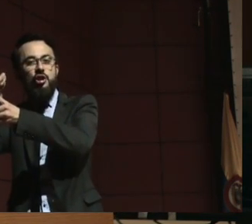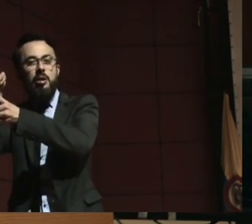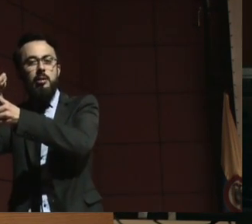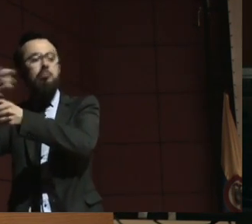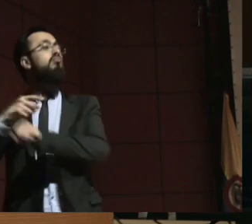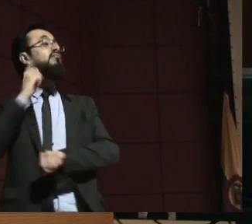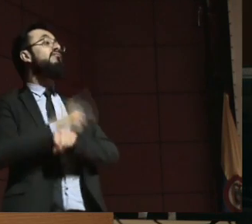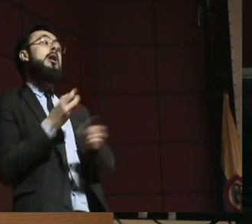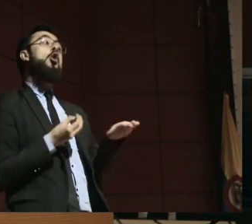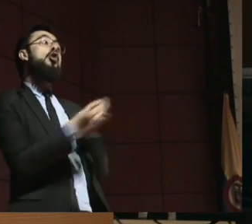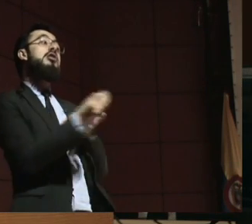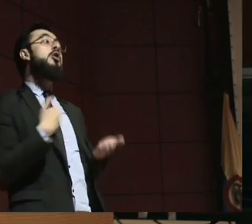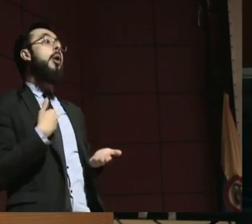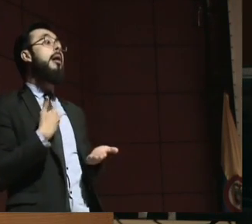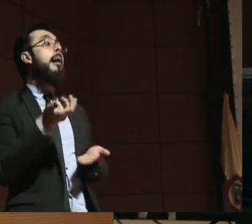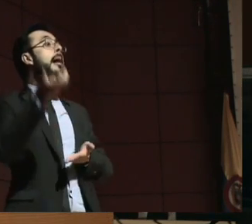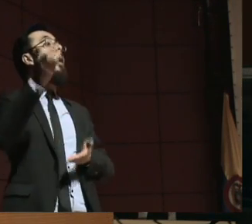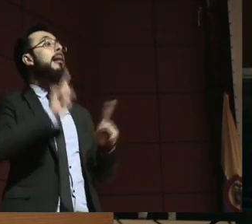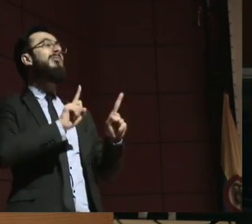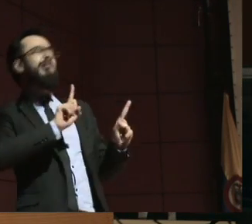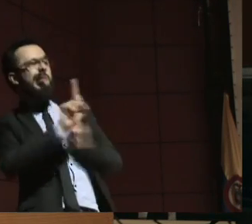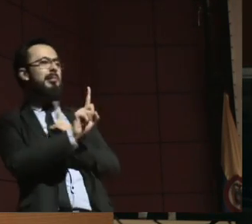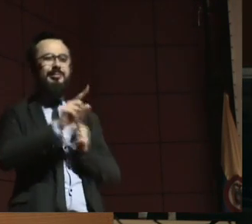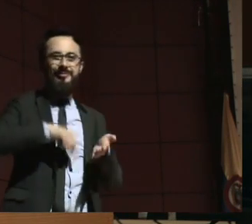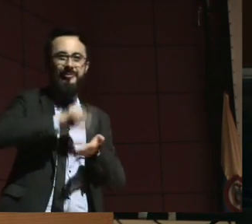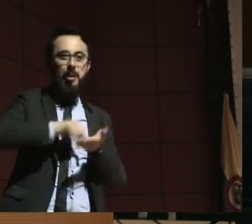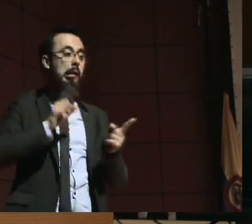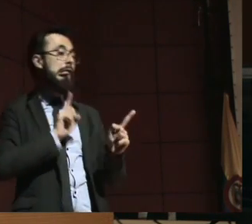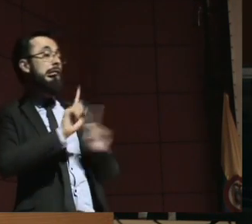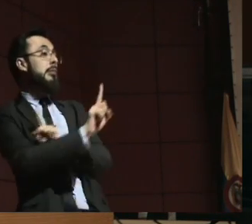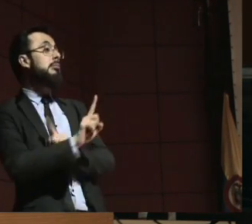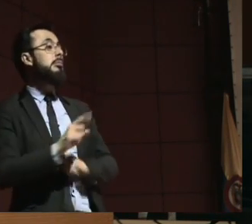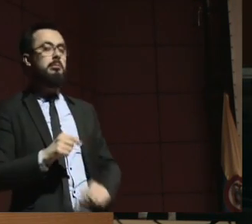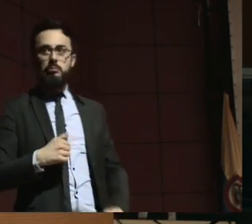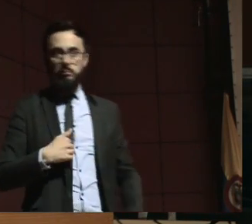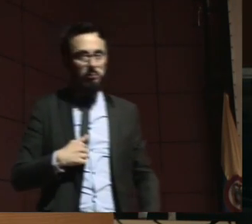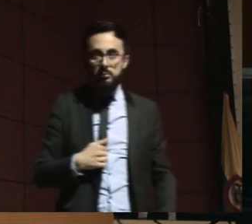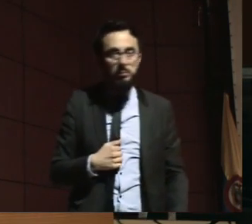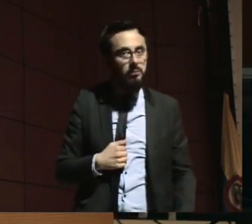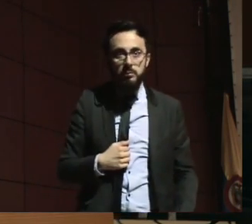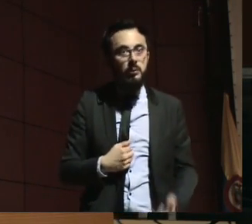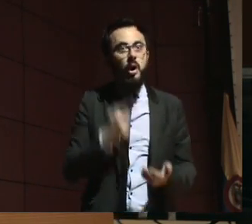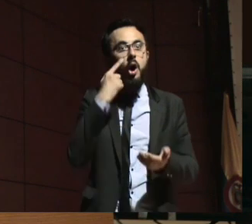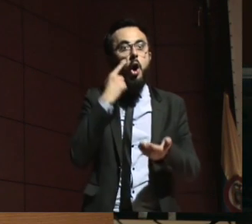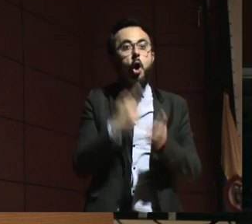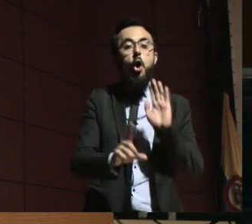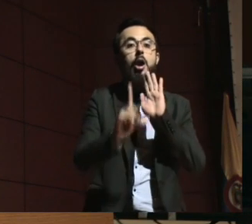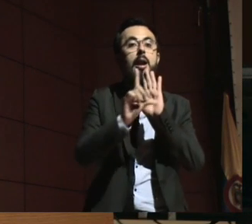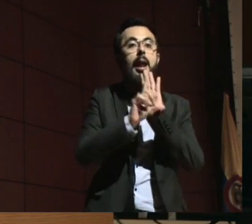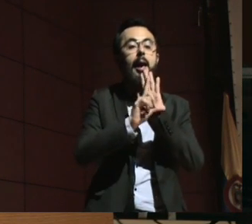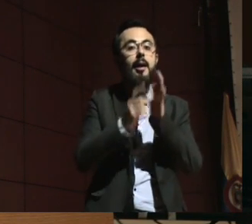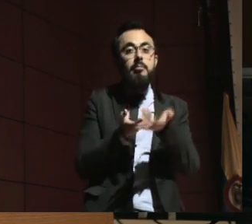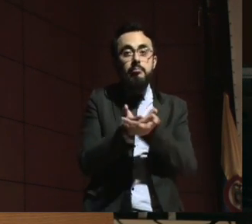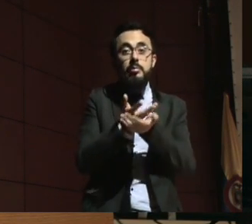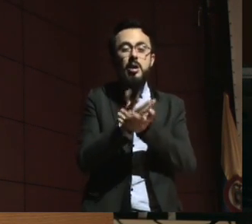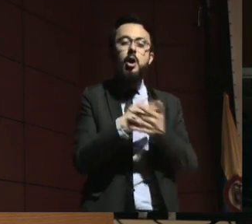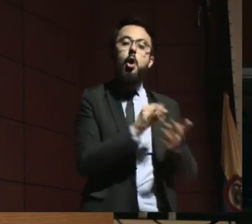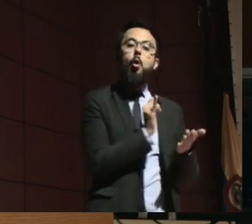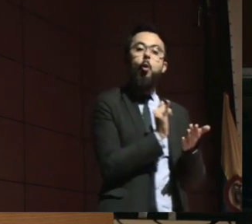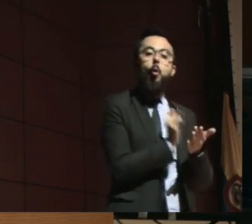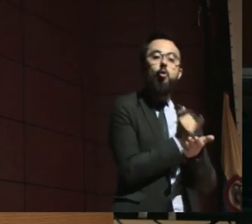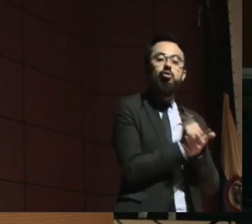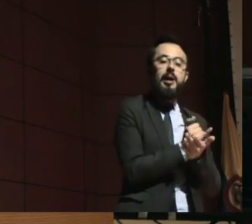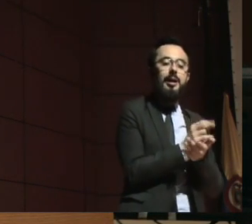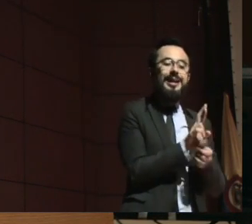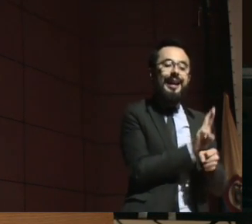es legal. Lo único que usted tiene que llevar es su certificación o calificación de la Junta Regional de Invalidez, que así